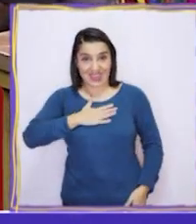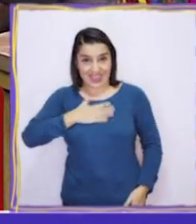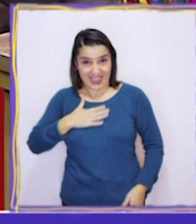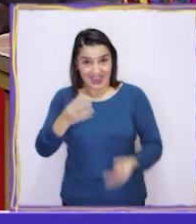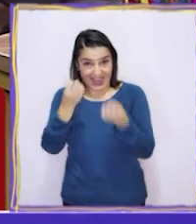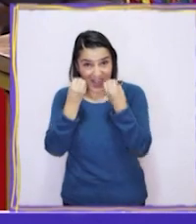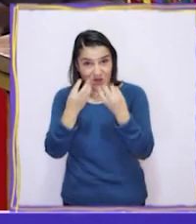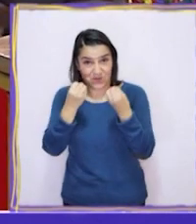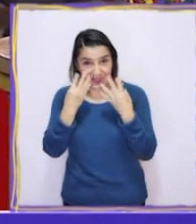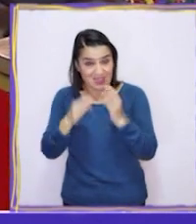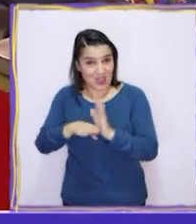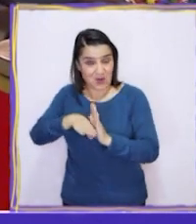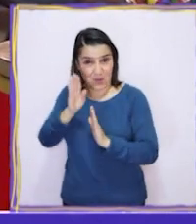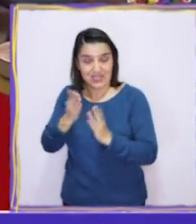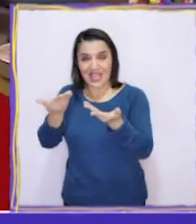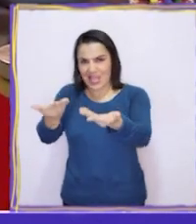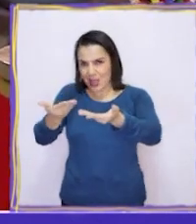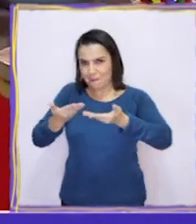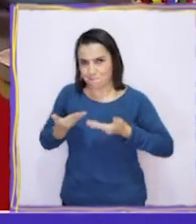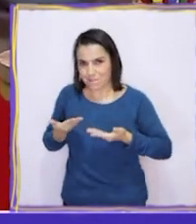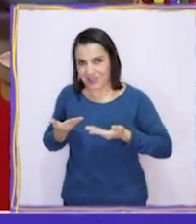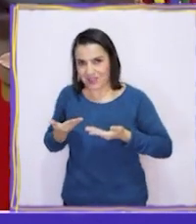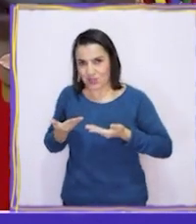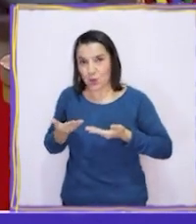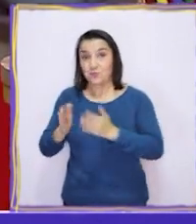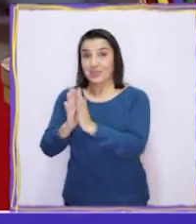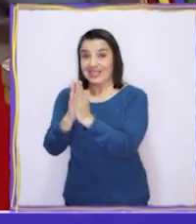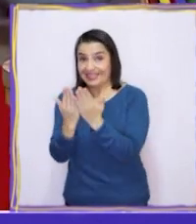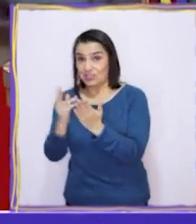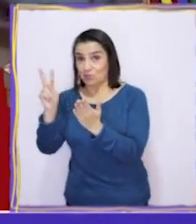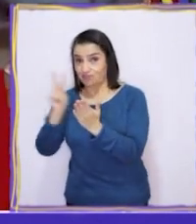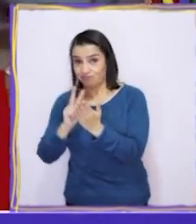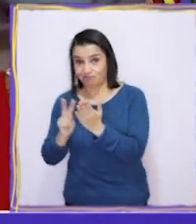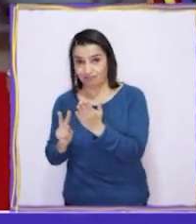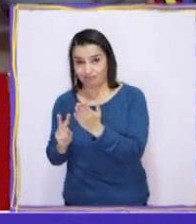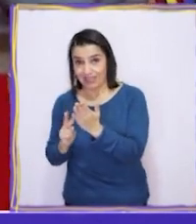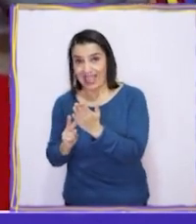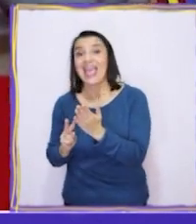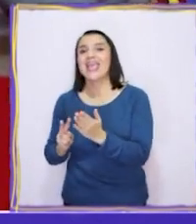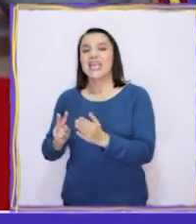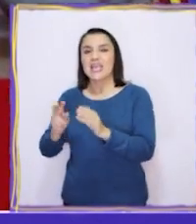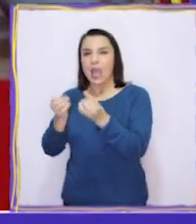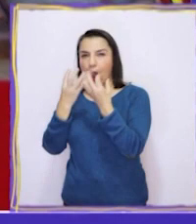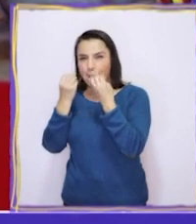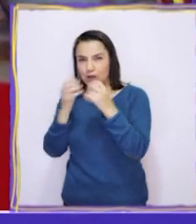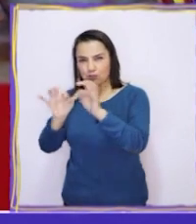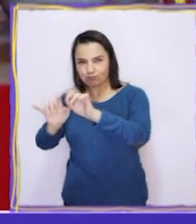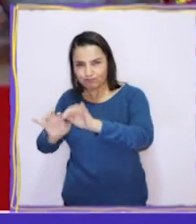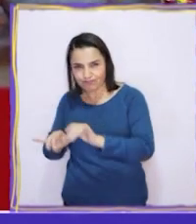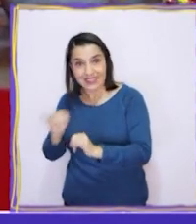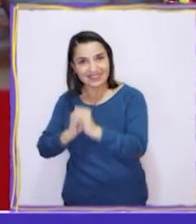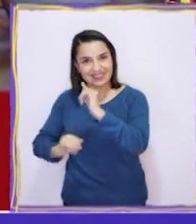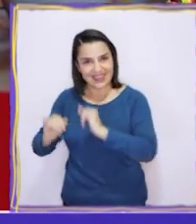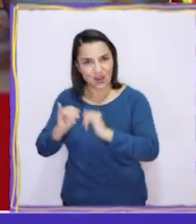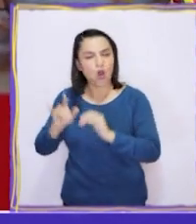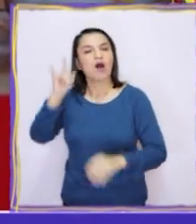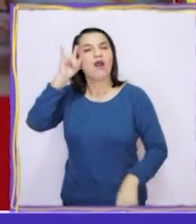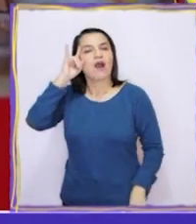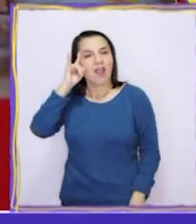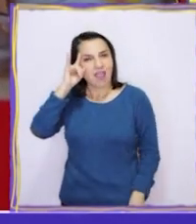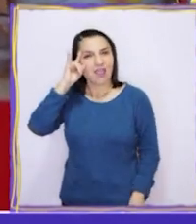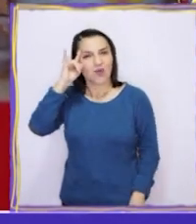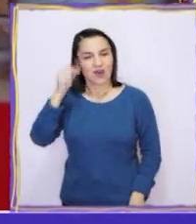Si quieren aprender más sobre esto, los invito a revisar su texto escolar y la plataforma Aprendo en Línea.